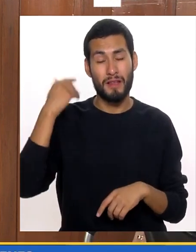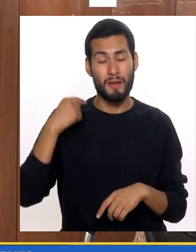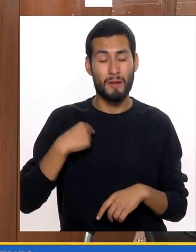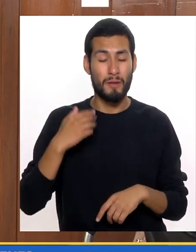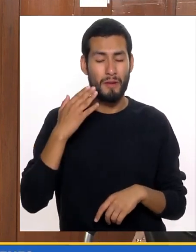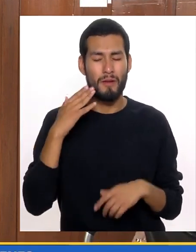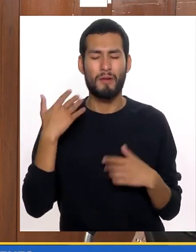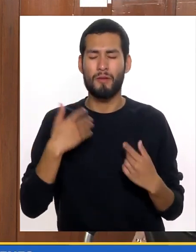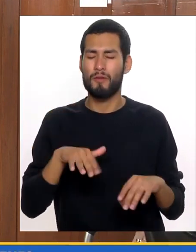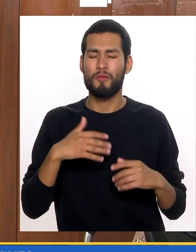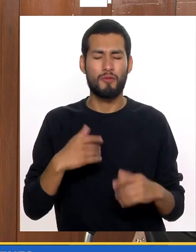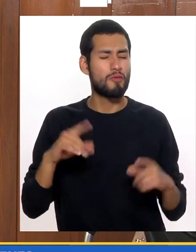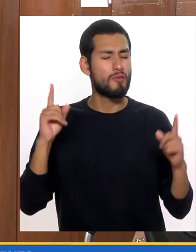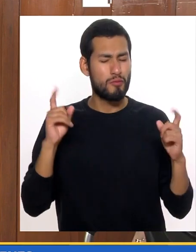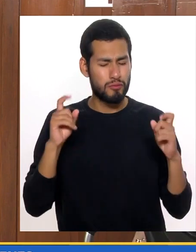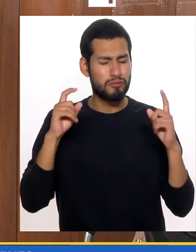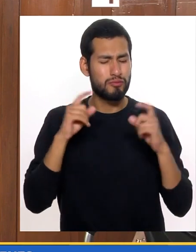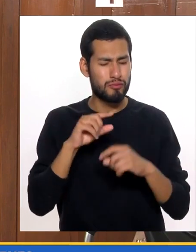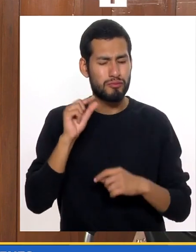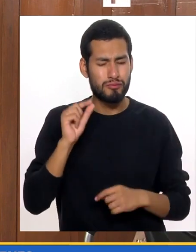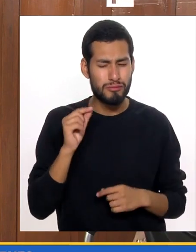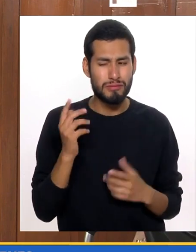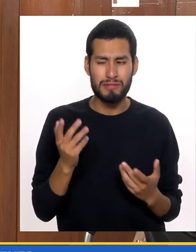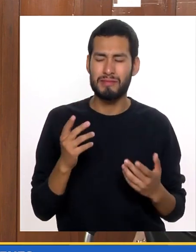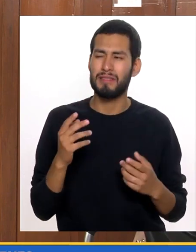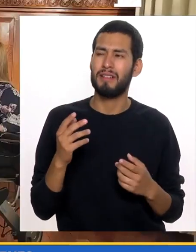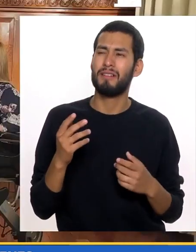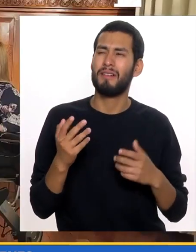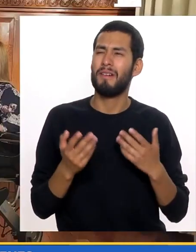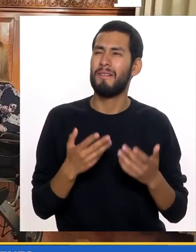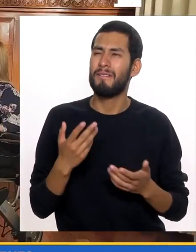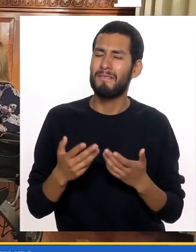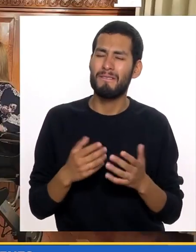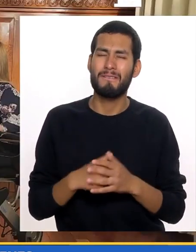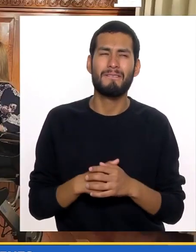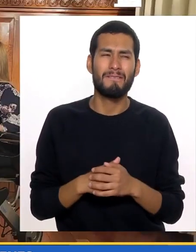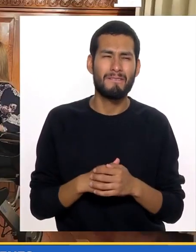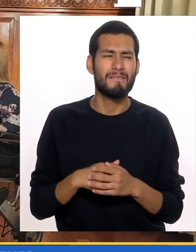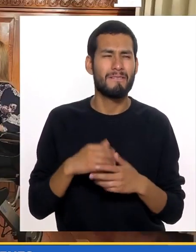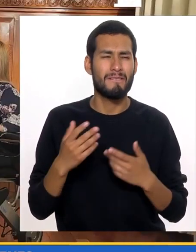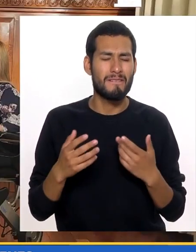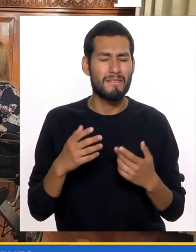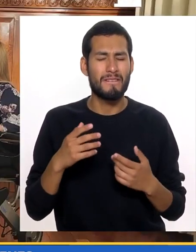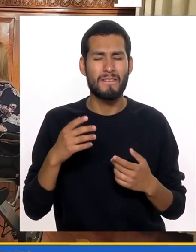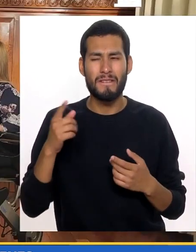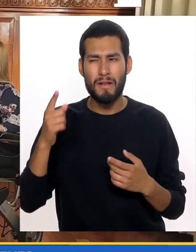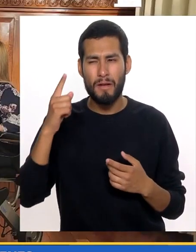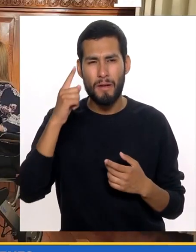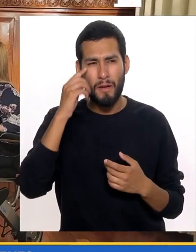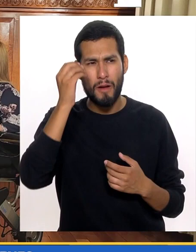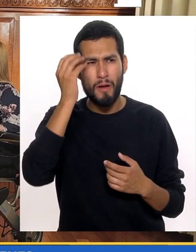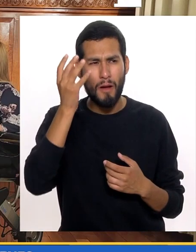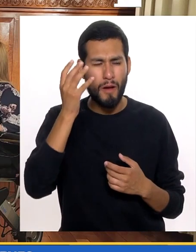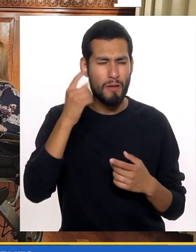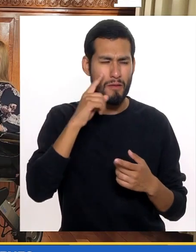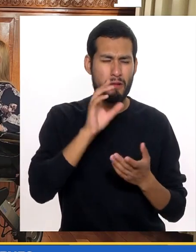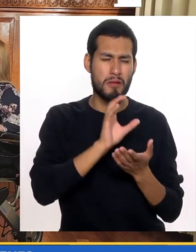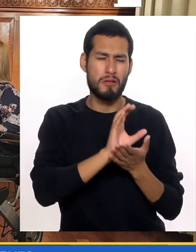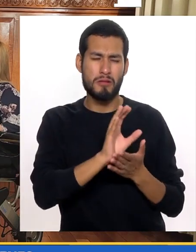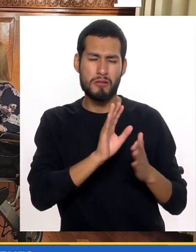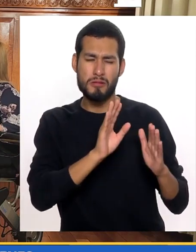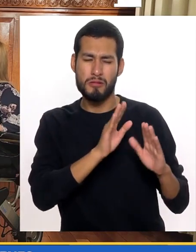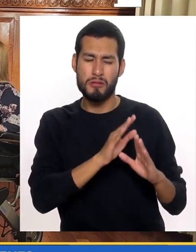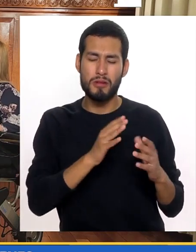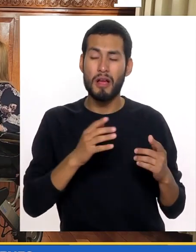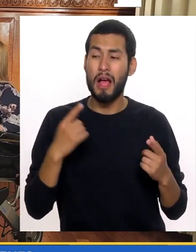en la época en que yo fui madre Sí, fue un poco difícil Por lo mismo de que había mucho siempre, ¿no? El tabú, la